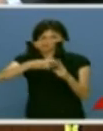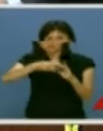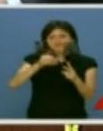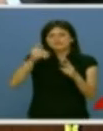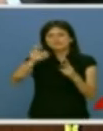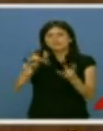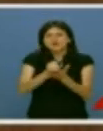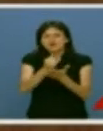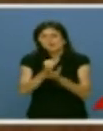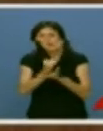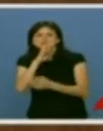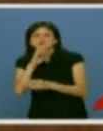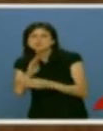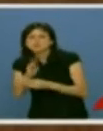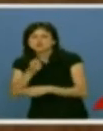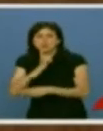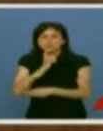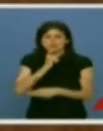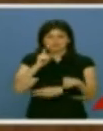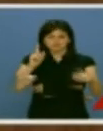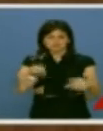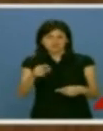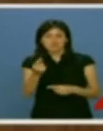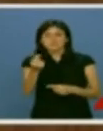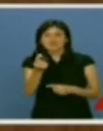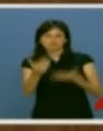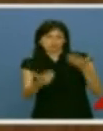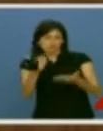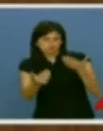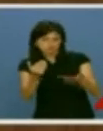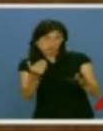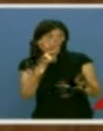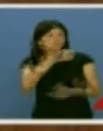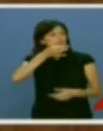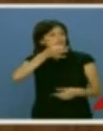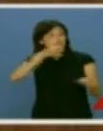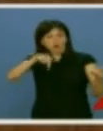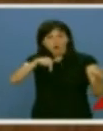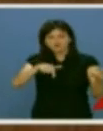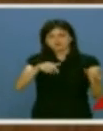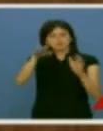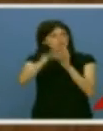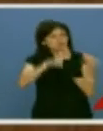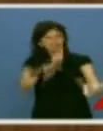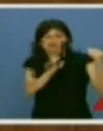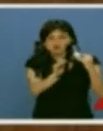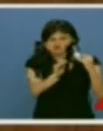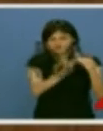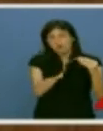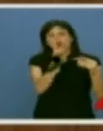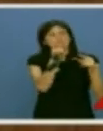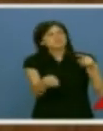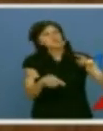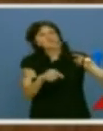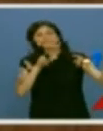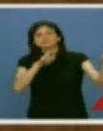futuro de nuestro campo, de cómo garantizar explotaciones viables con precios justos, donde su discurso de hoy y nuestro programa coinciden, con la diferencia de que